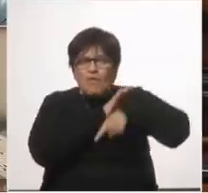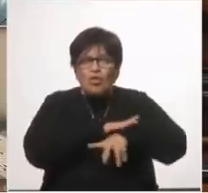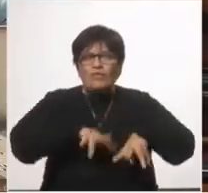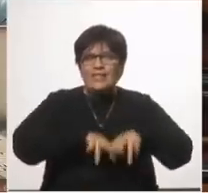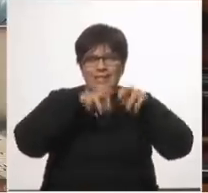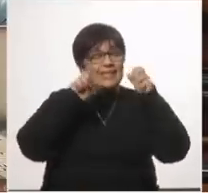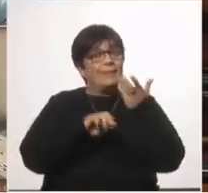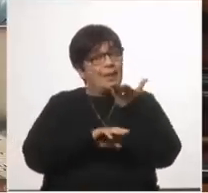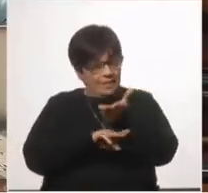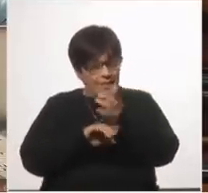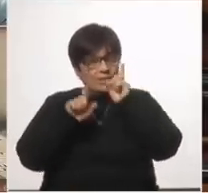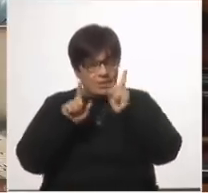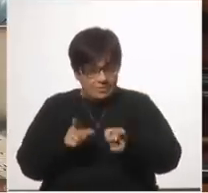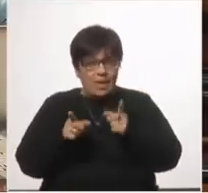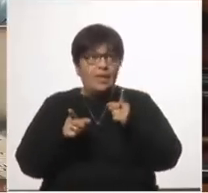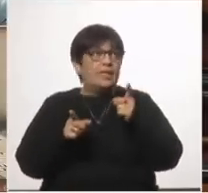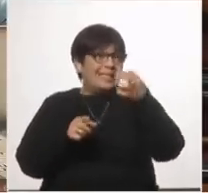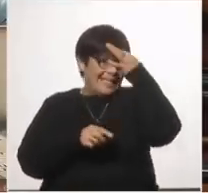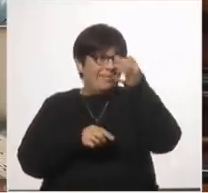como eje central por la comunidad